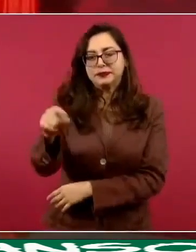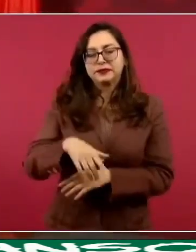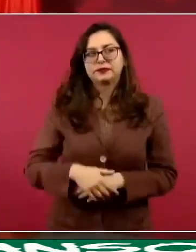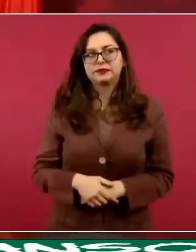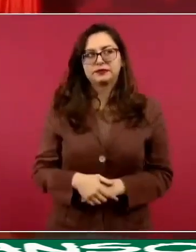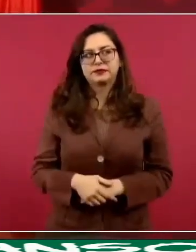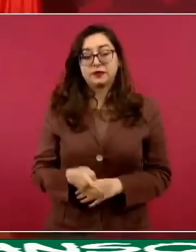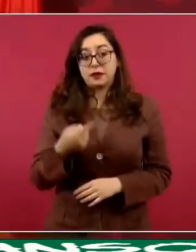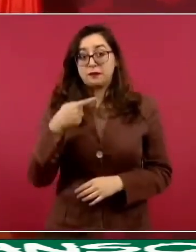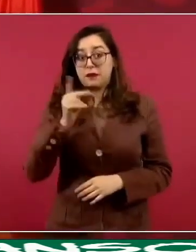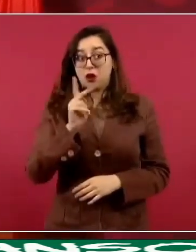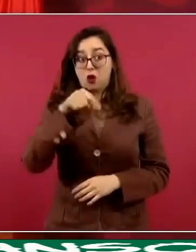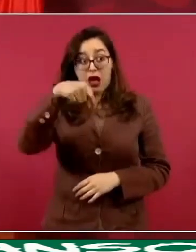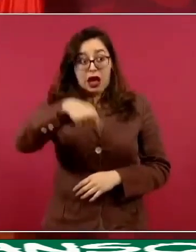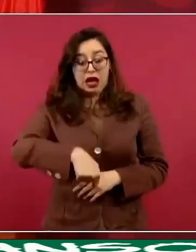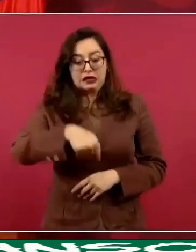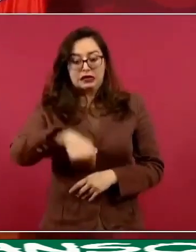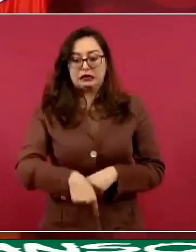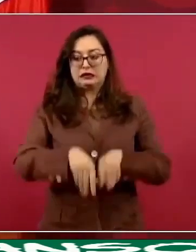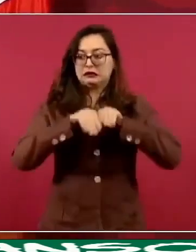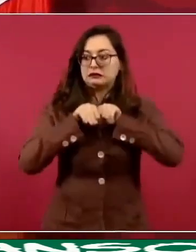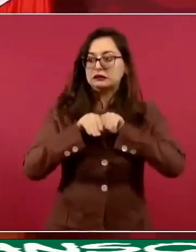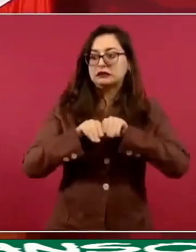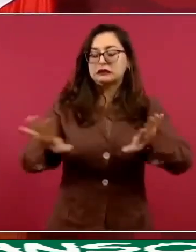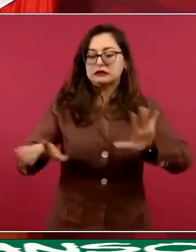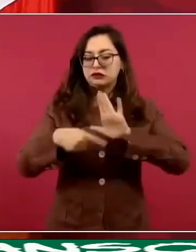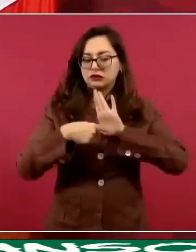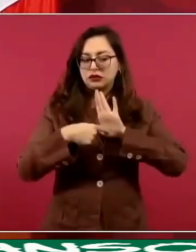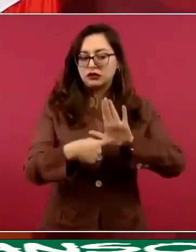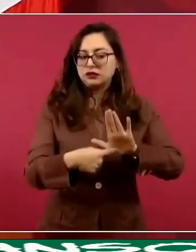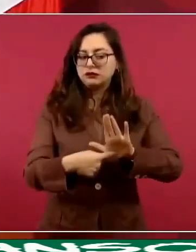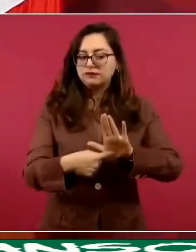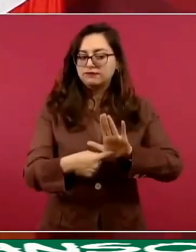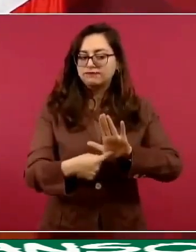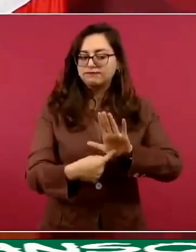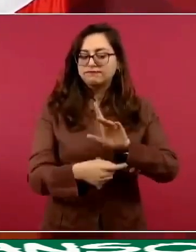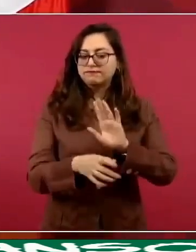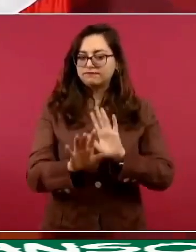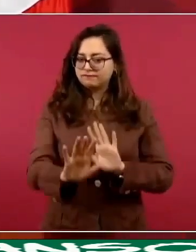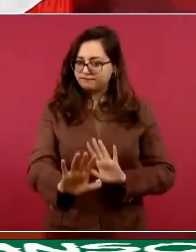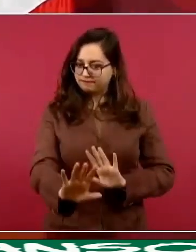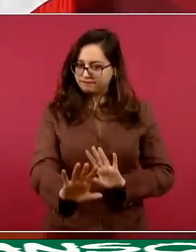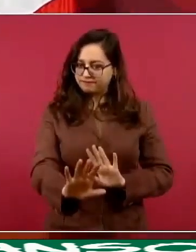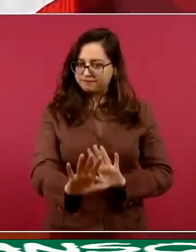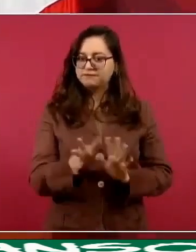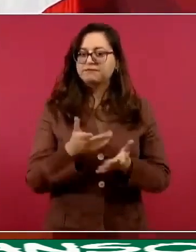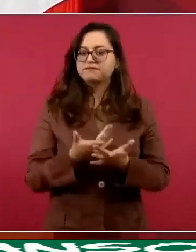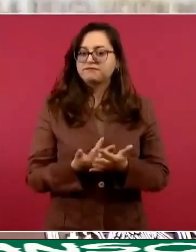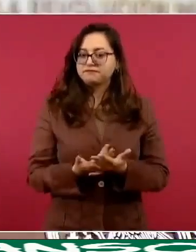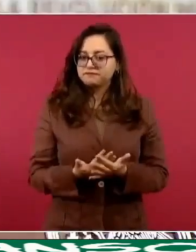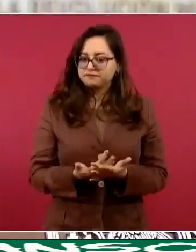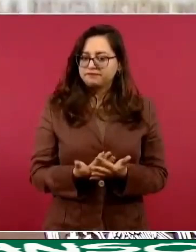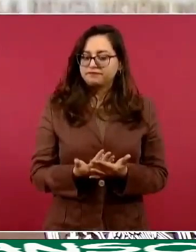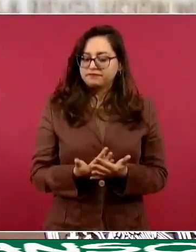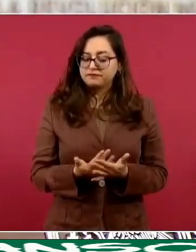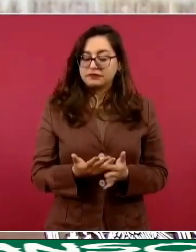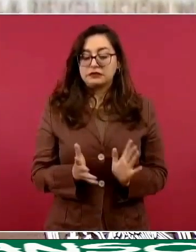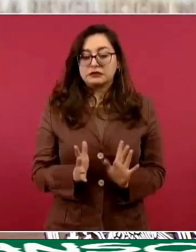José Administración. Recordemos que el Poder Judicial y el Poder que das en